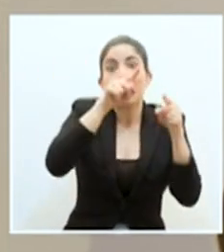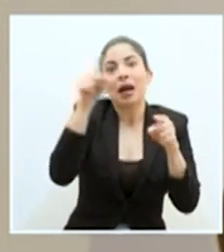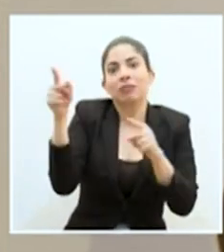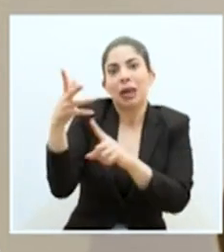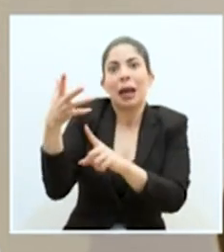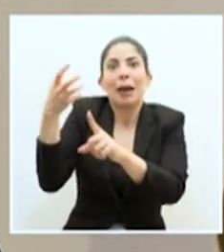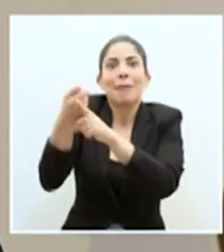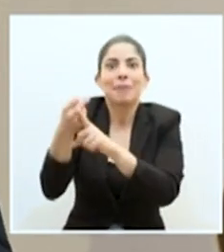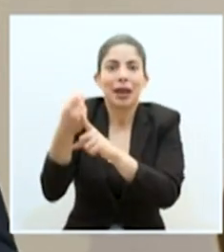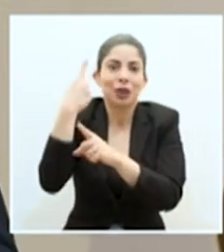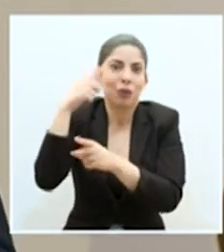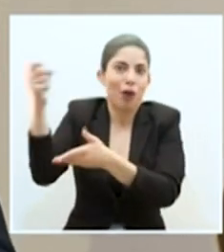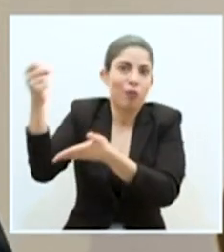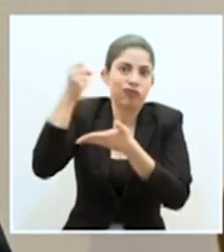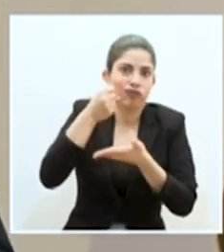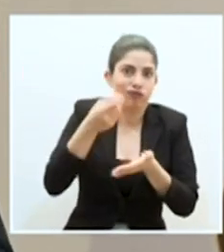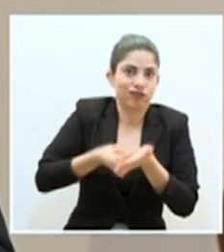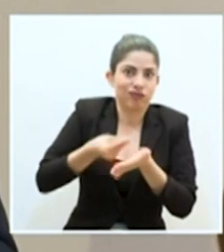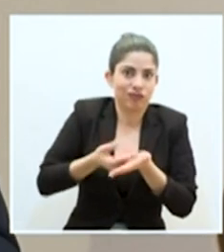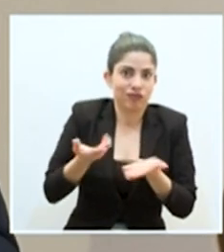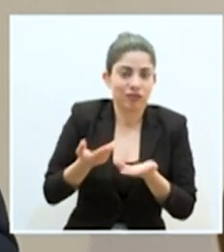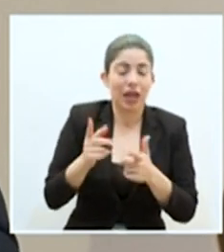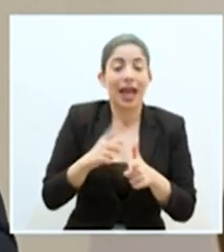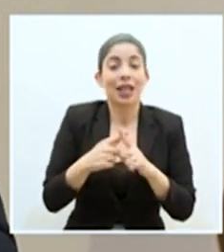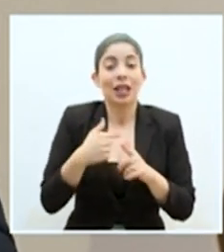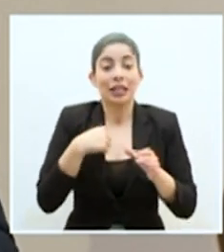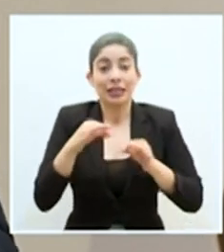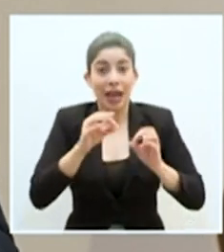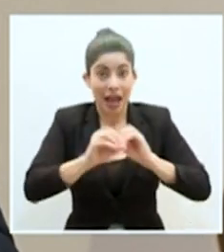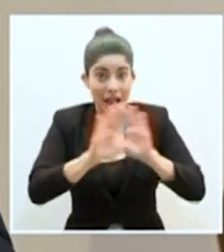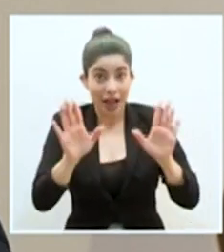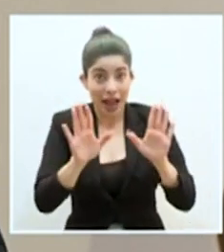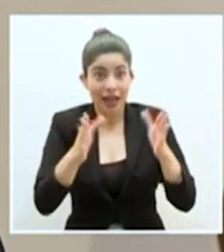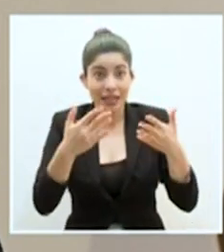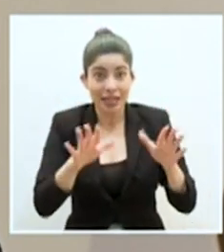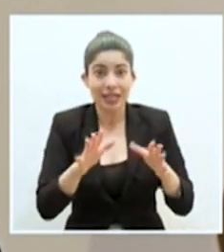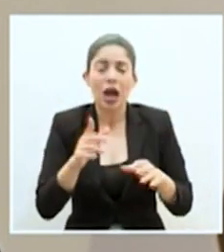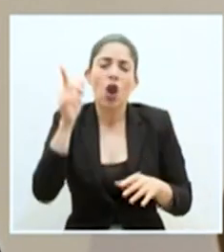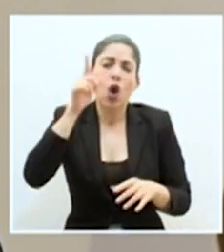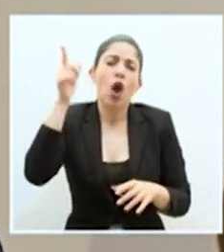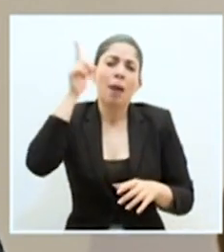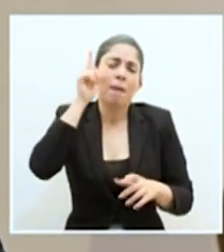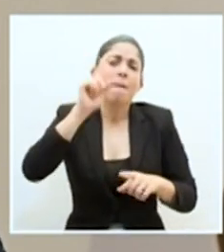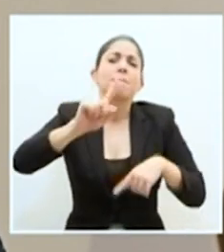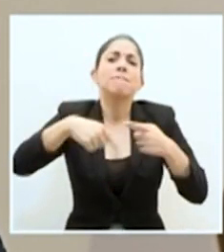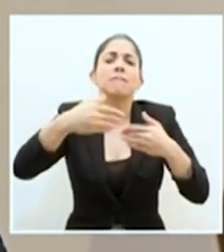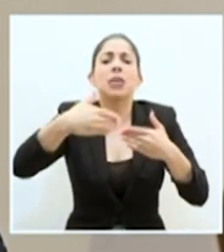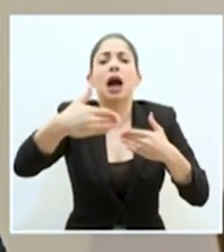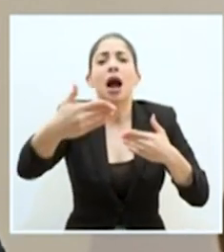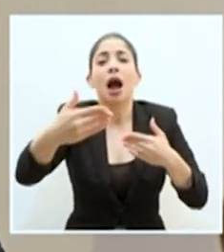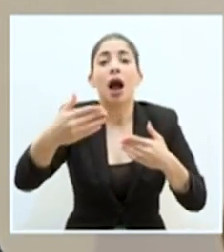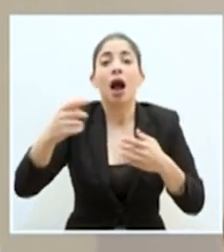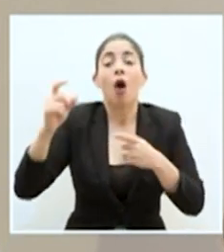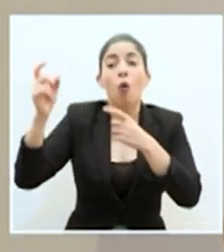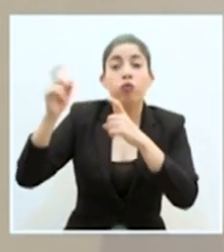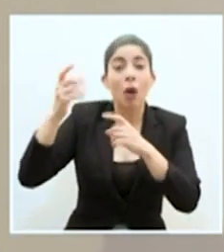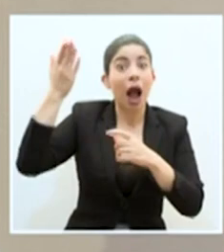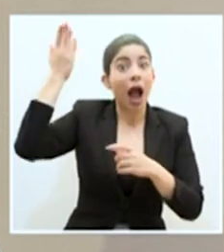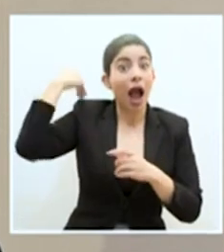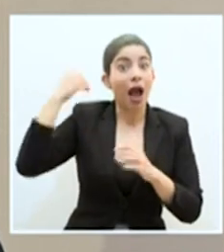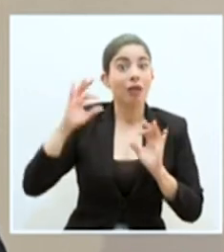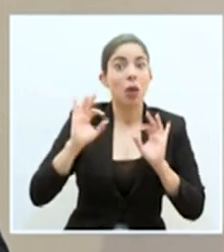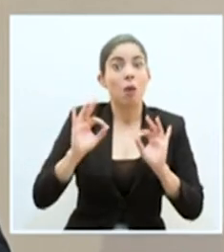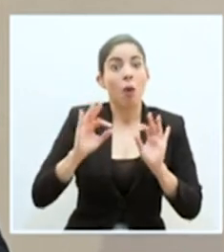habiendo hecho esa aclaración, lo que le puedo decir es que claramente va a haber una reducción, en ese crecimiento sostenido que